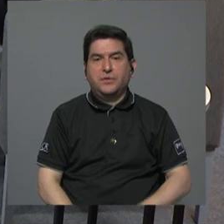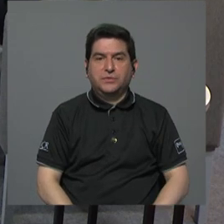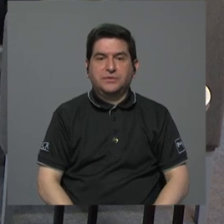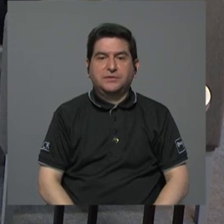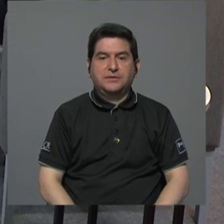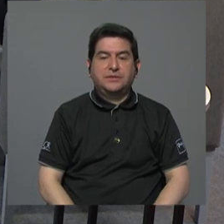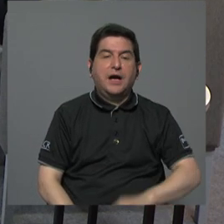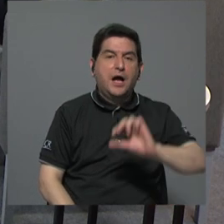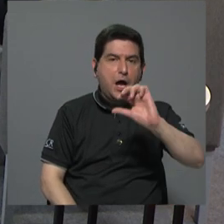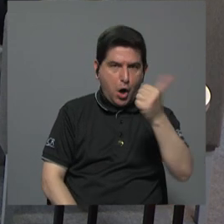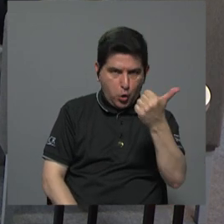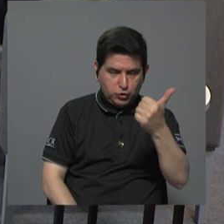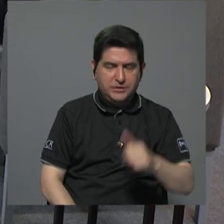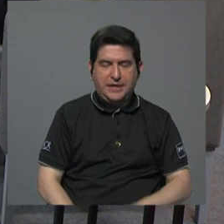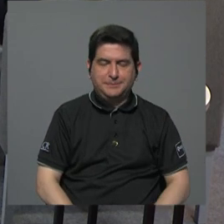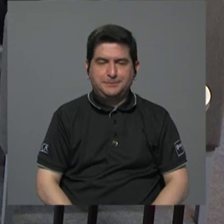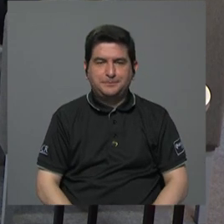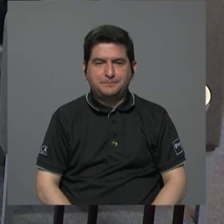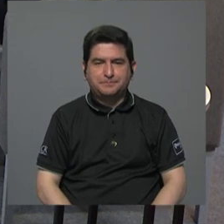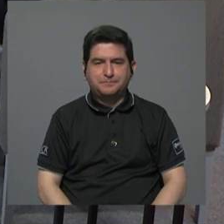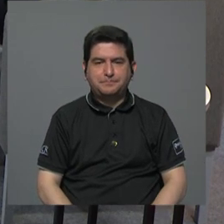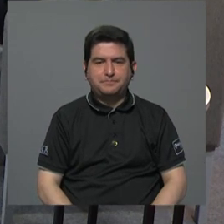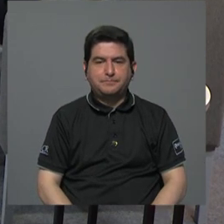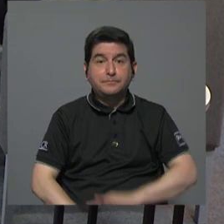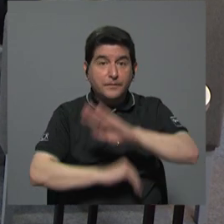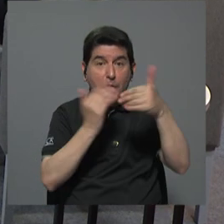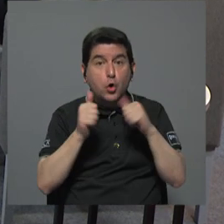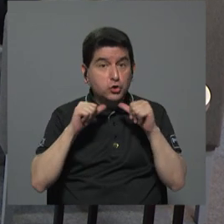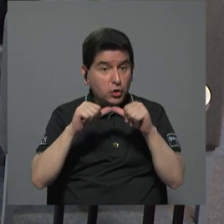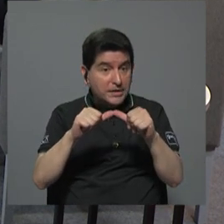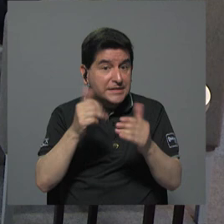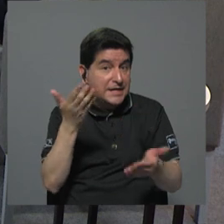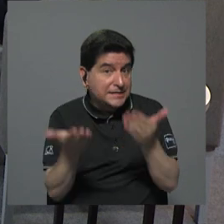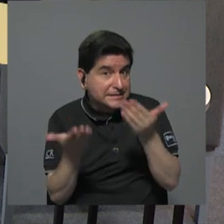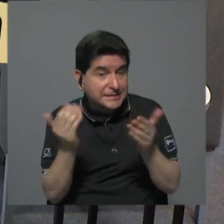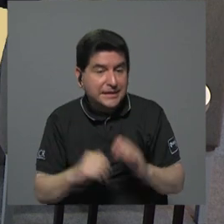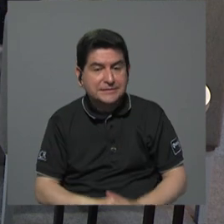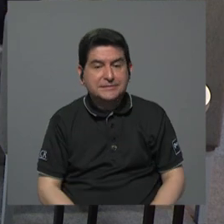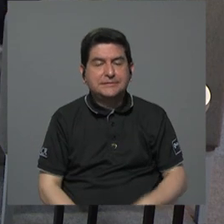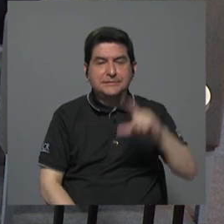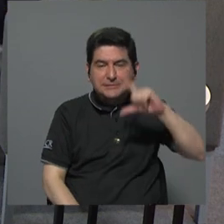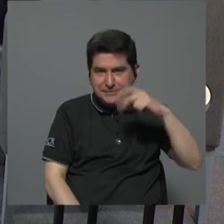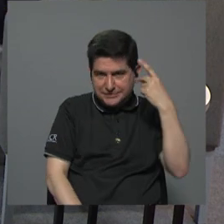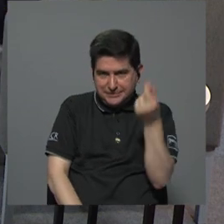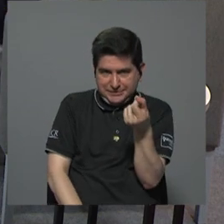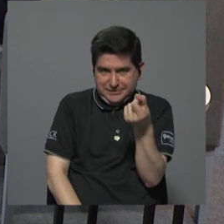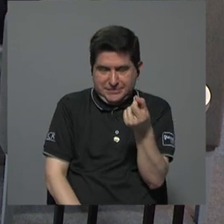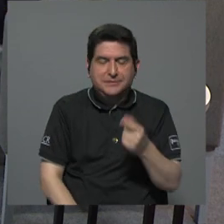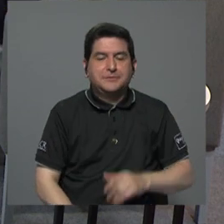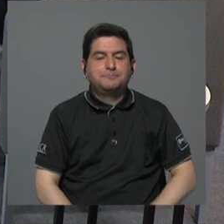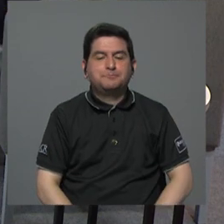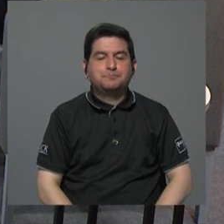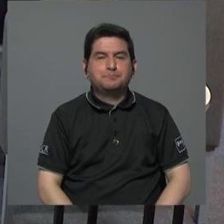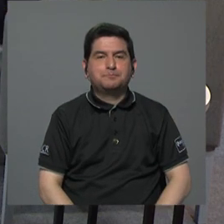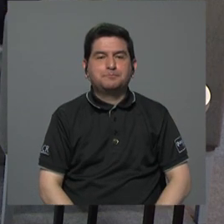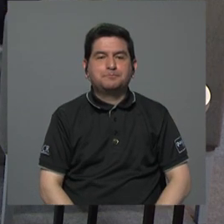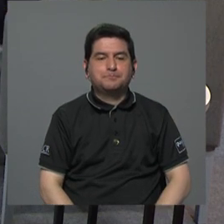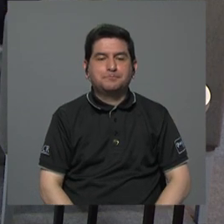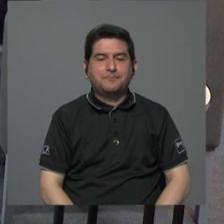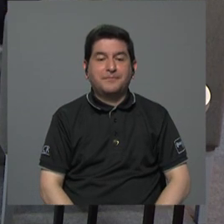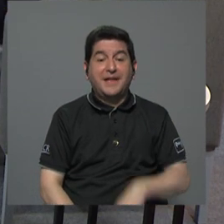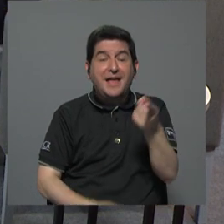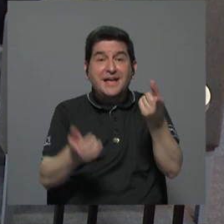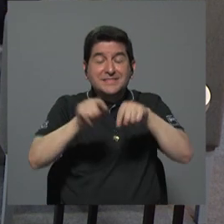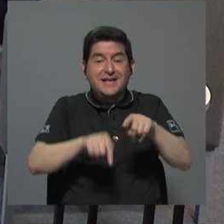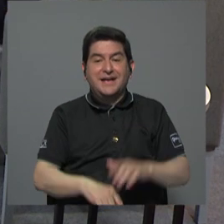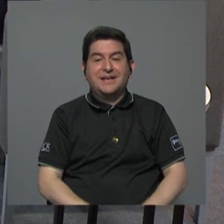con otra de ellas no sé si vamos con todas seguidas sí viene la otra a ver este se llama